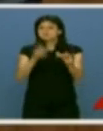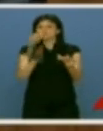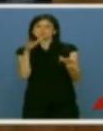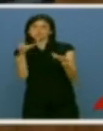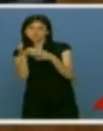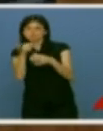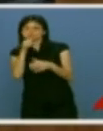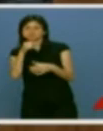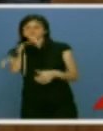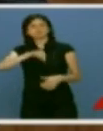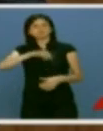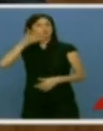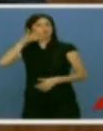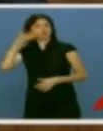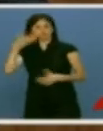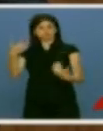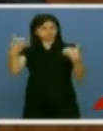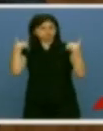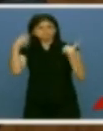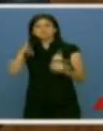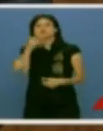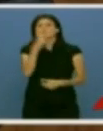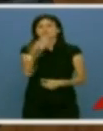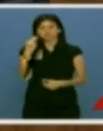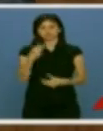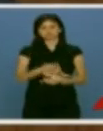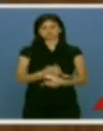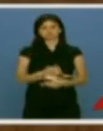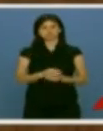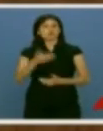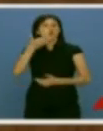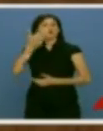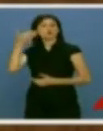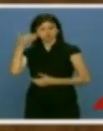sentimos orgullo, responsabilidad y compromiso. Orgullo.